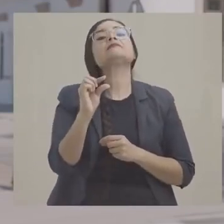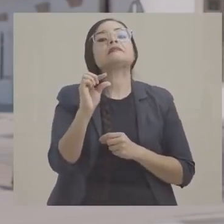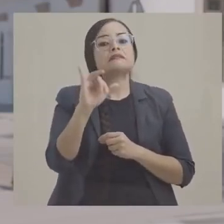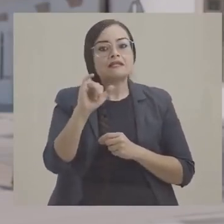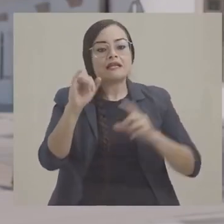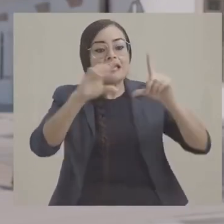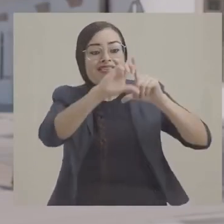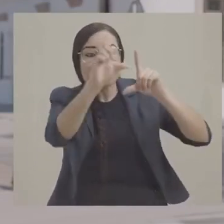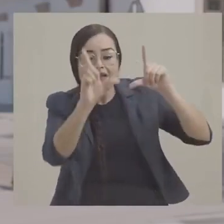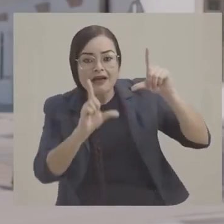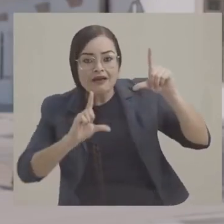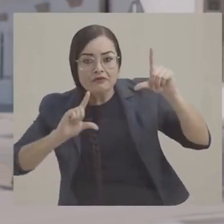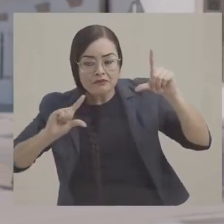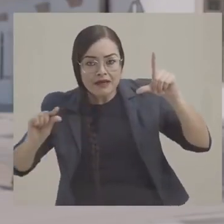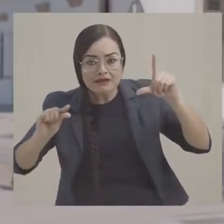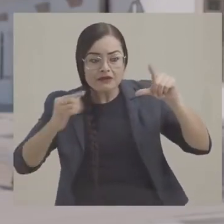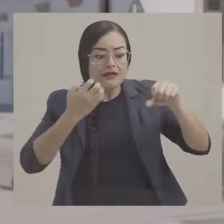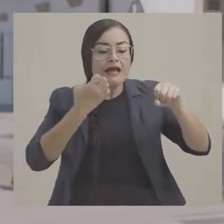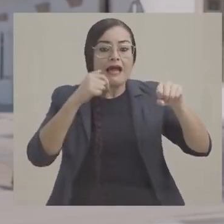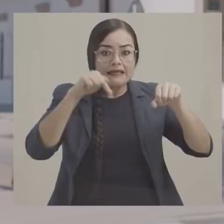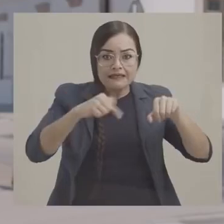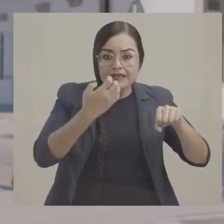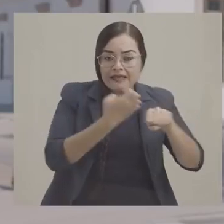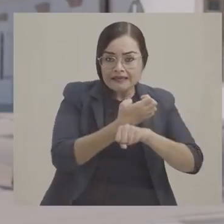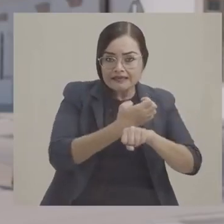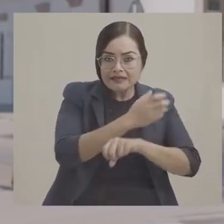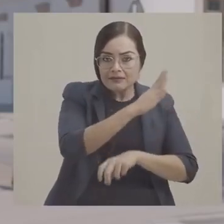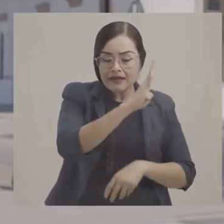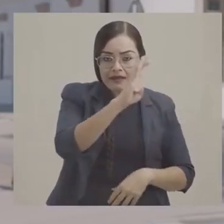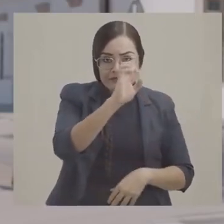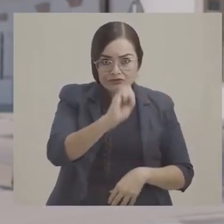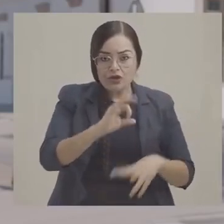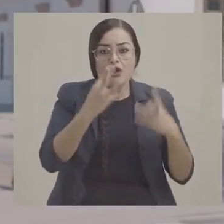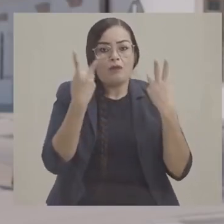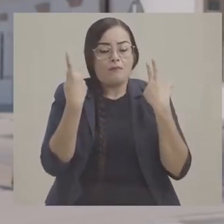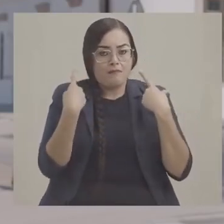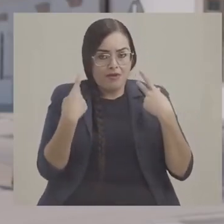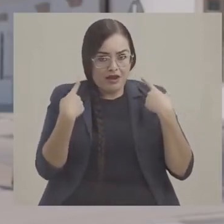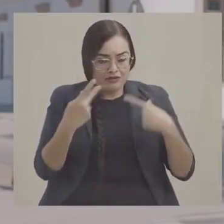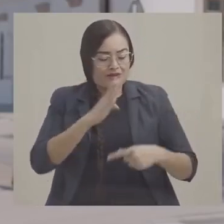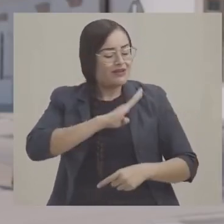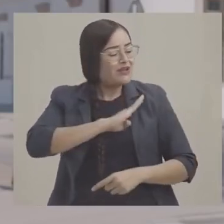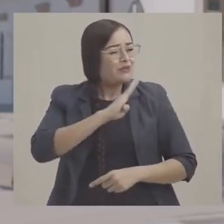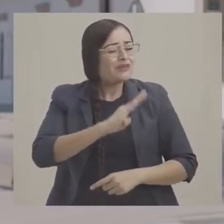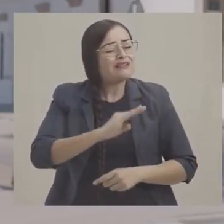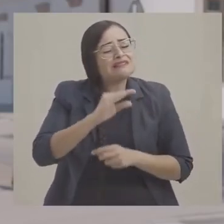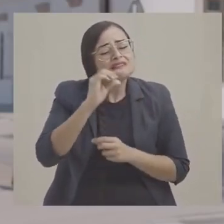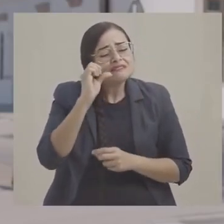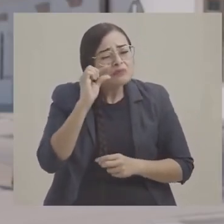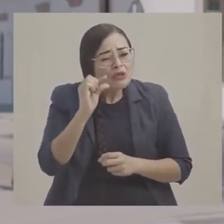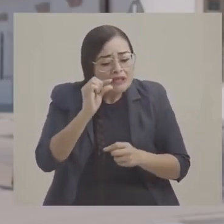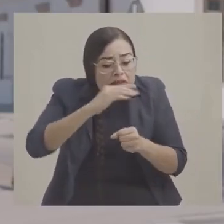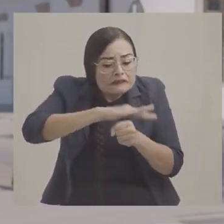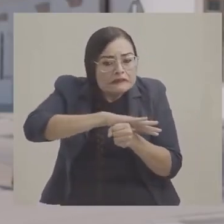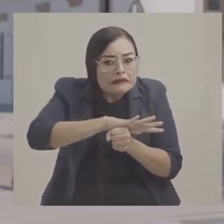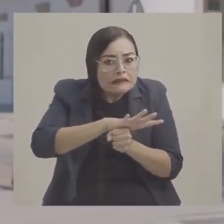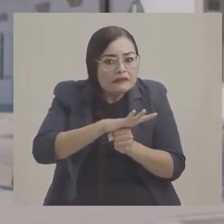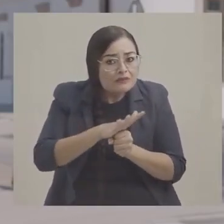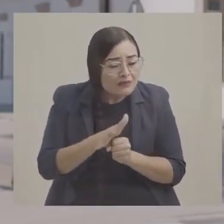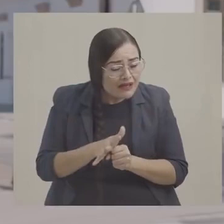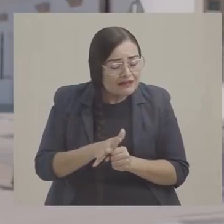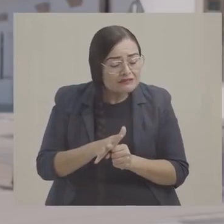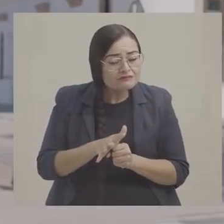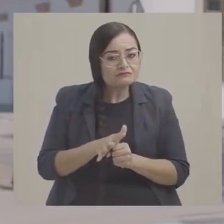tenemos la tasa de letalidad más baja del país. Aquí es el estado en donde menos